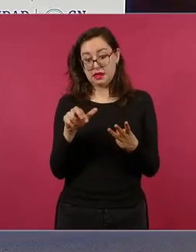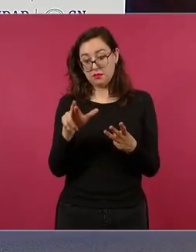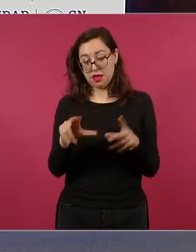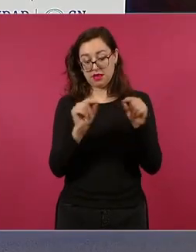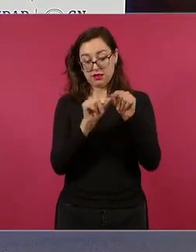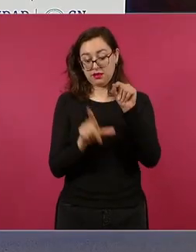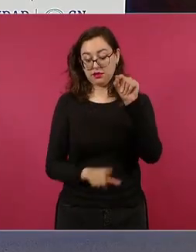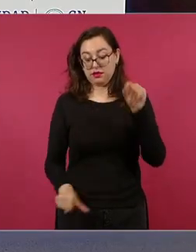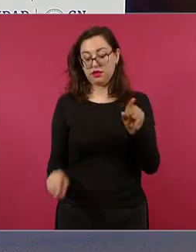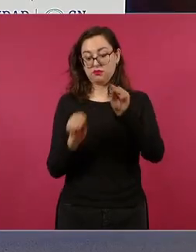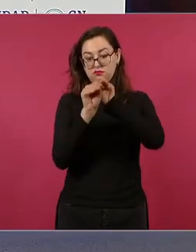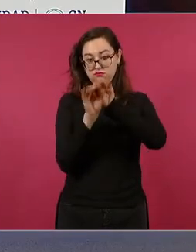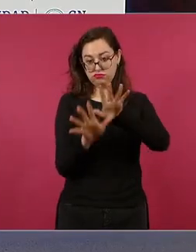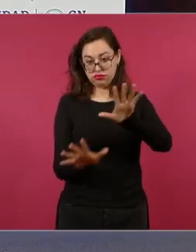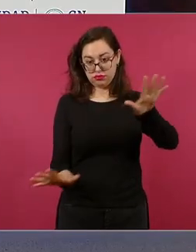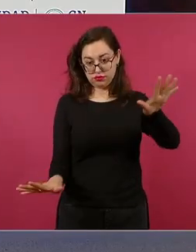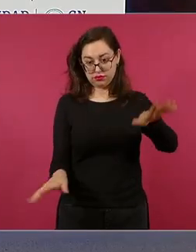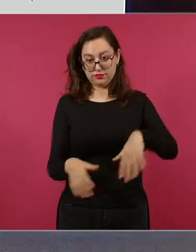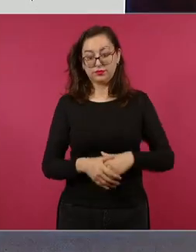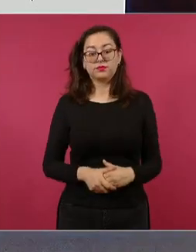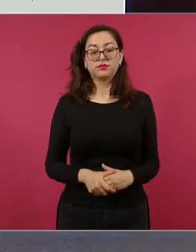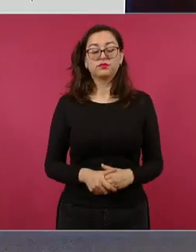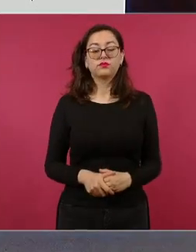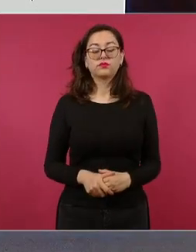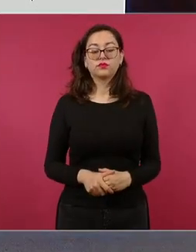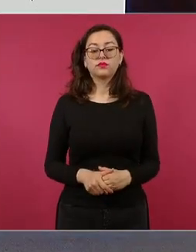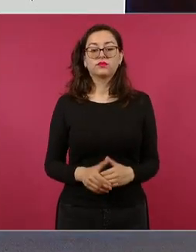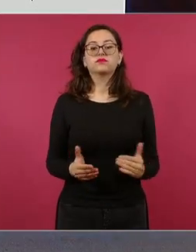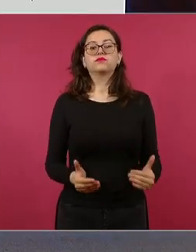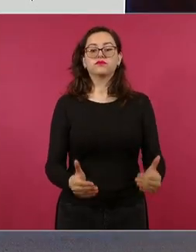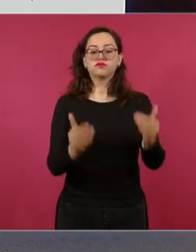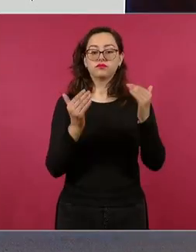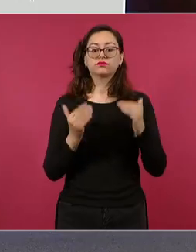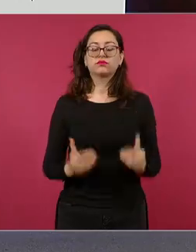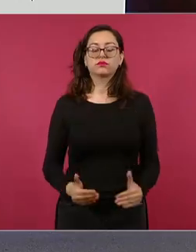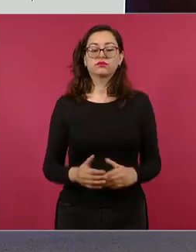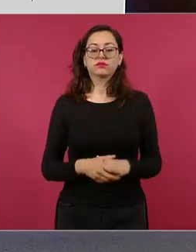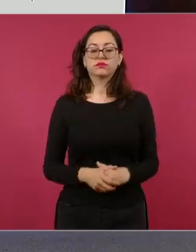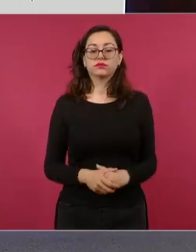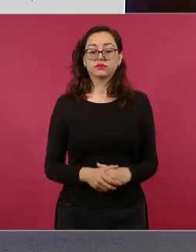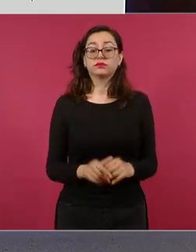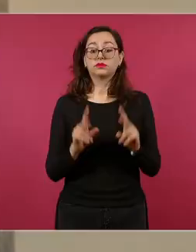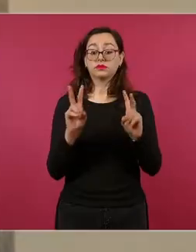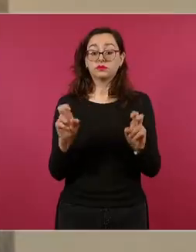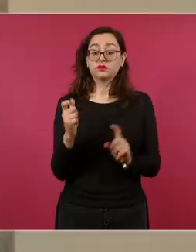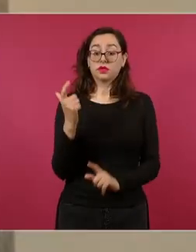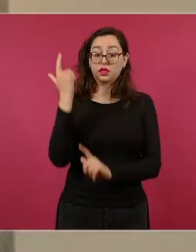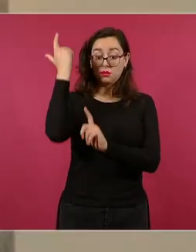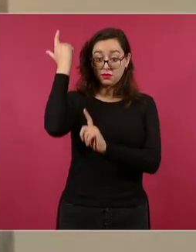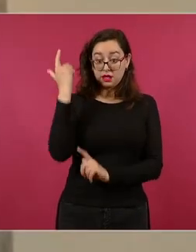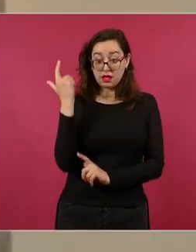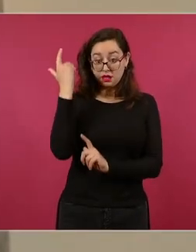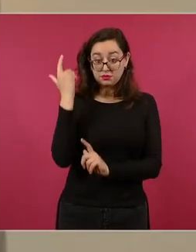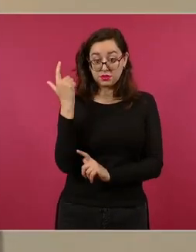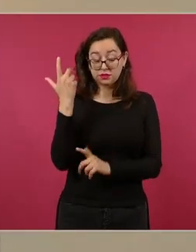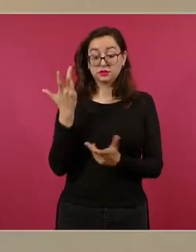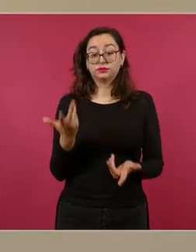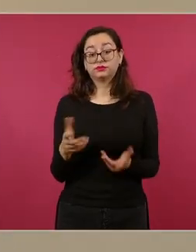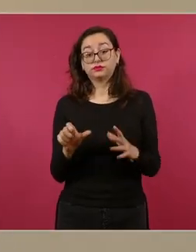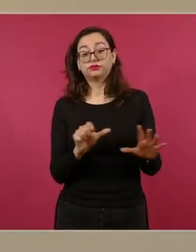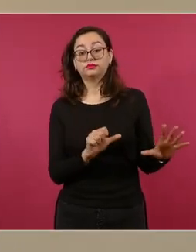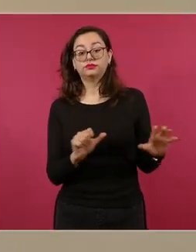al 8 de julio. La que sigue. En lo que se refiere a aseguramiento de armas de fuego, el resultado fueron